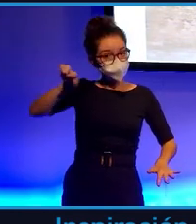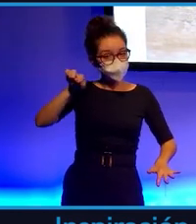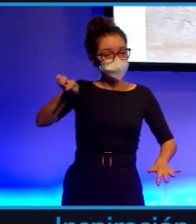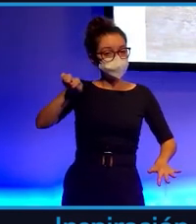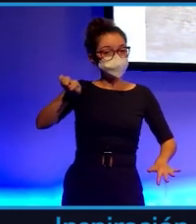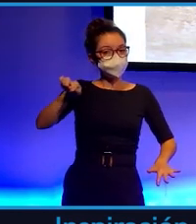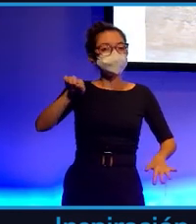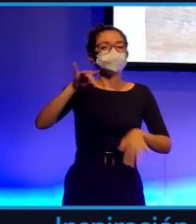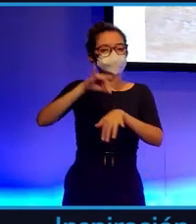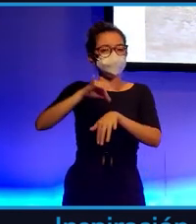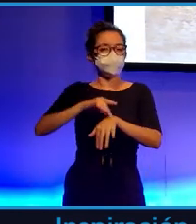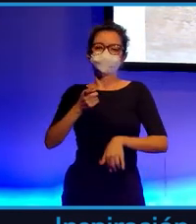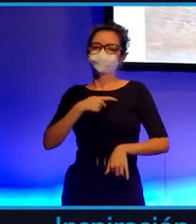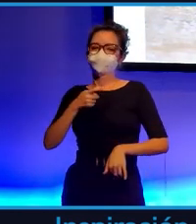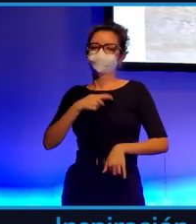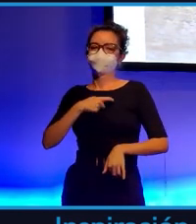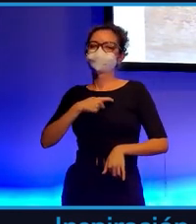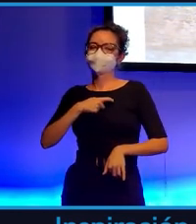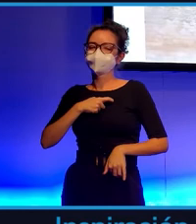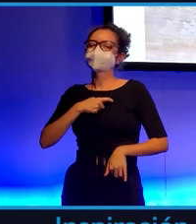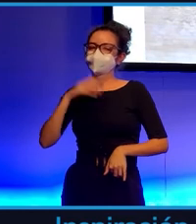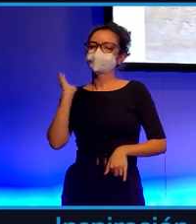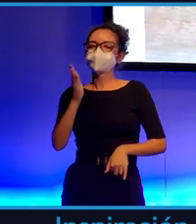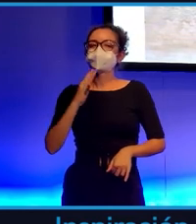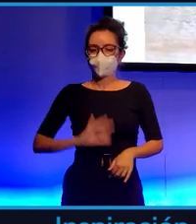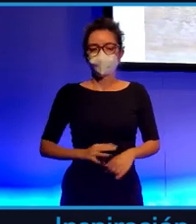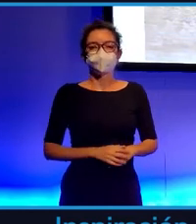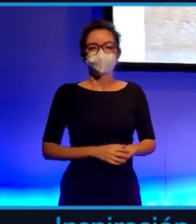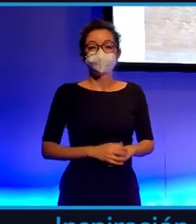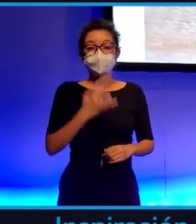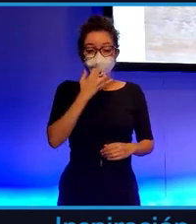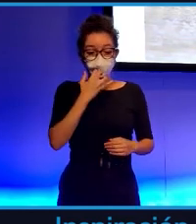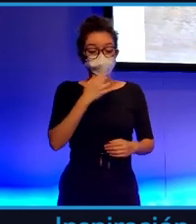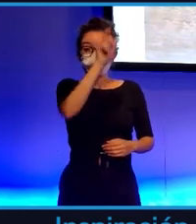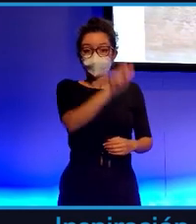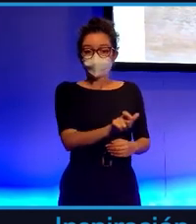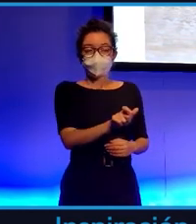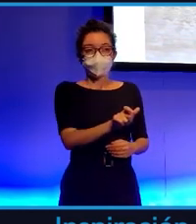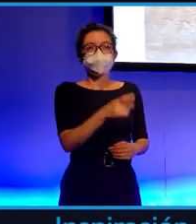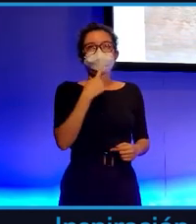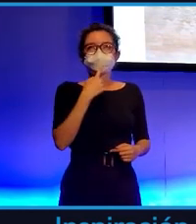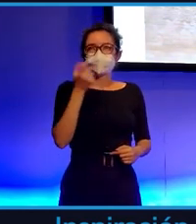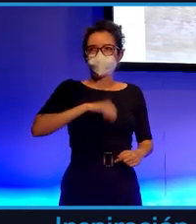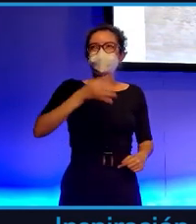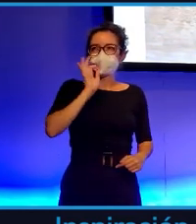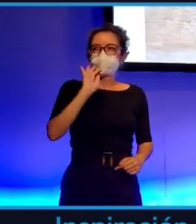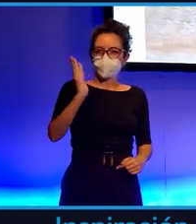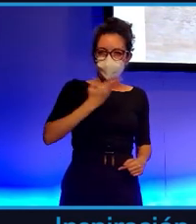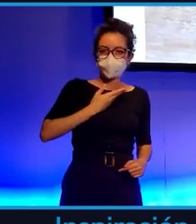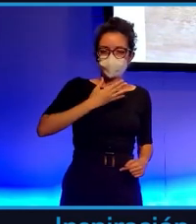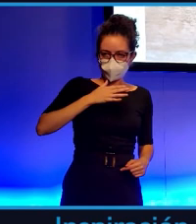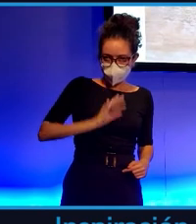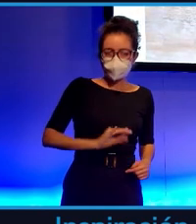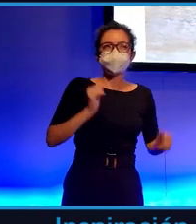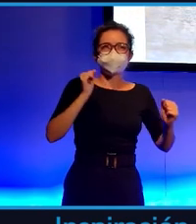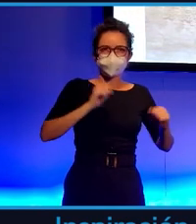a tener enfermedades cardiovasculares. Si una persona es consciente de que la cafeína no le sienta bien, será